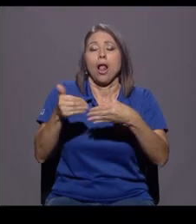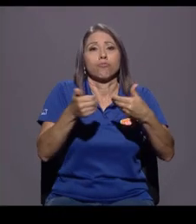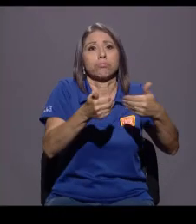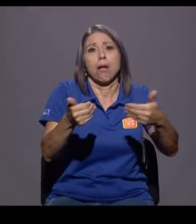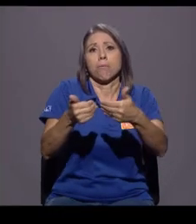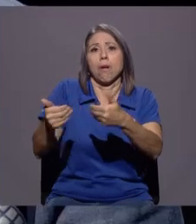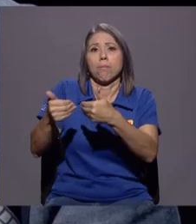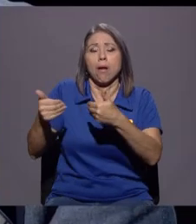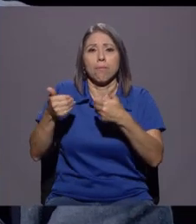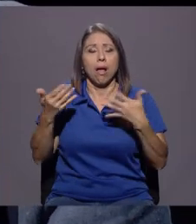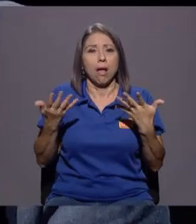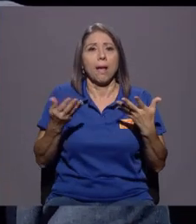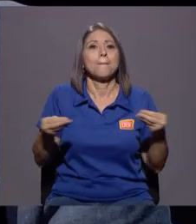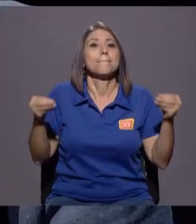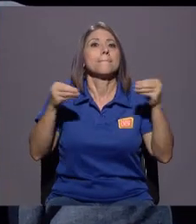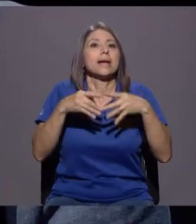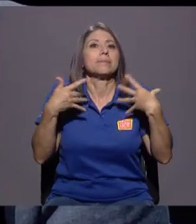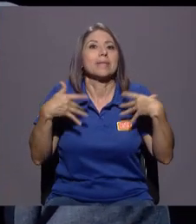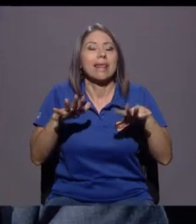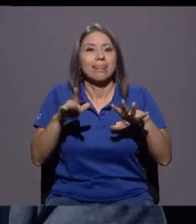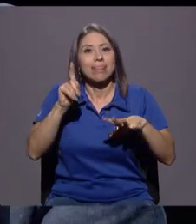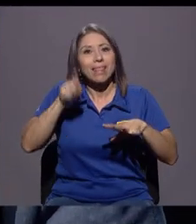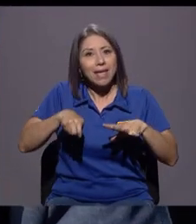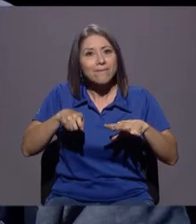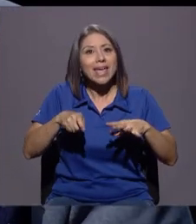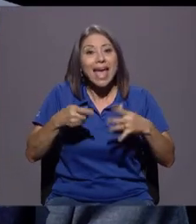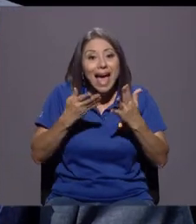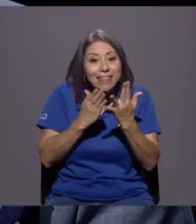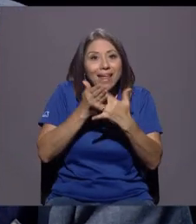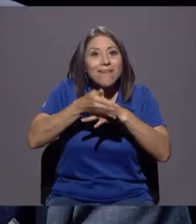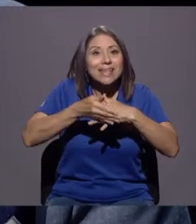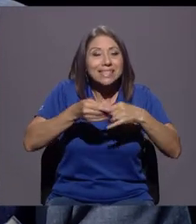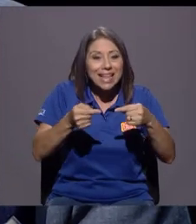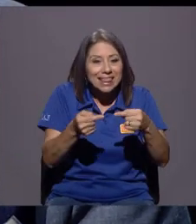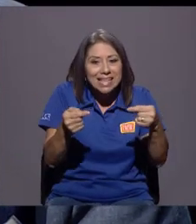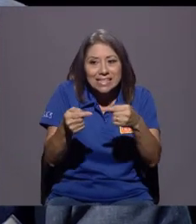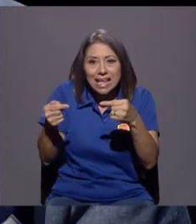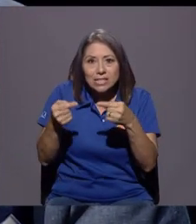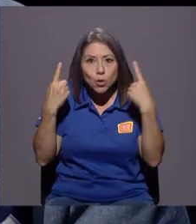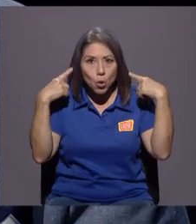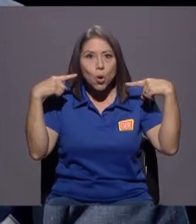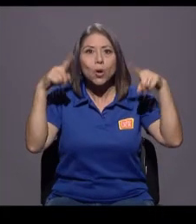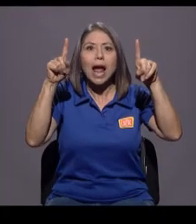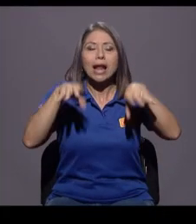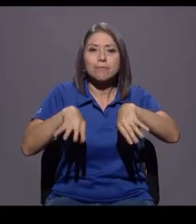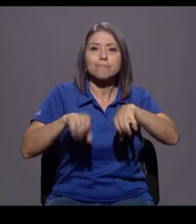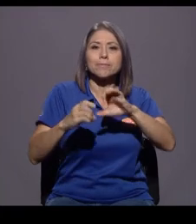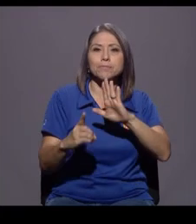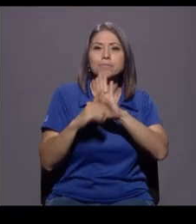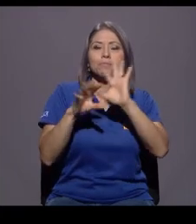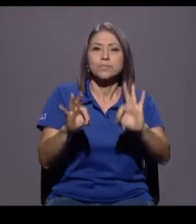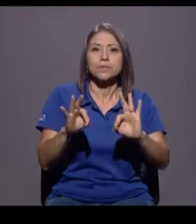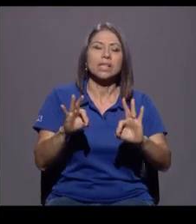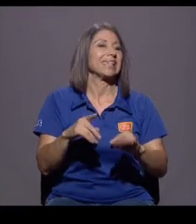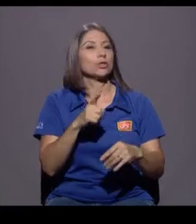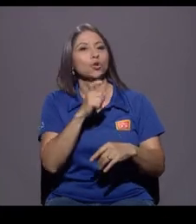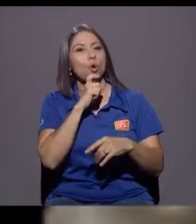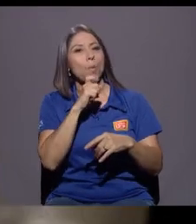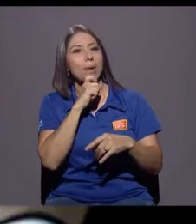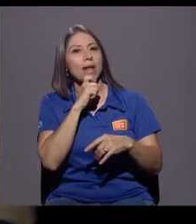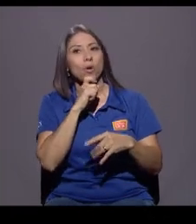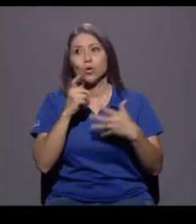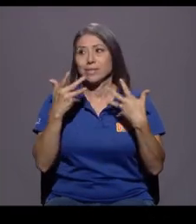de ir más bien a lograr desde el disenso, lograr reivindicaciones? Es muy complejo, es muy complejo porque yo creo